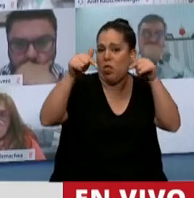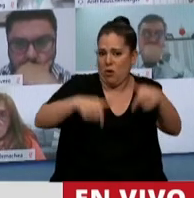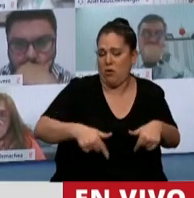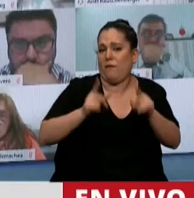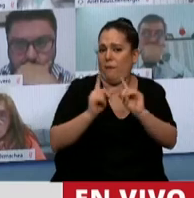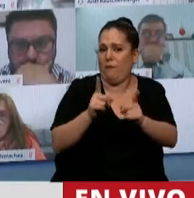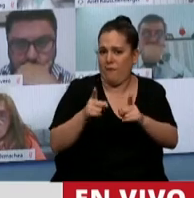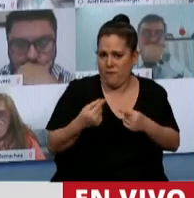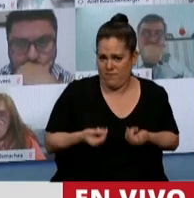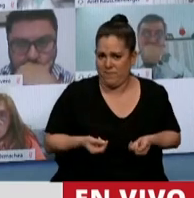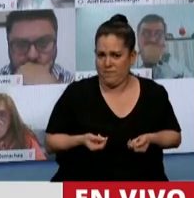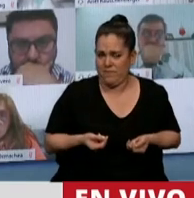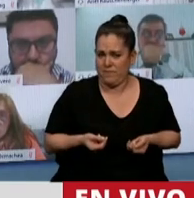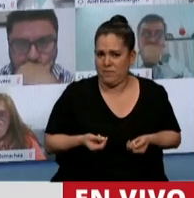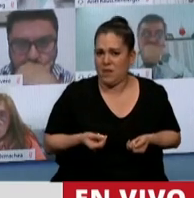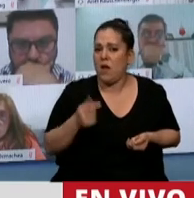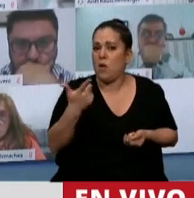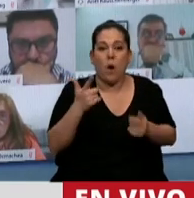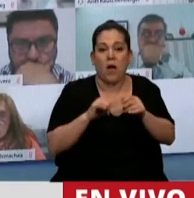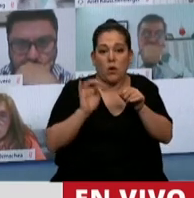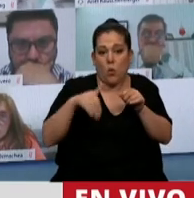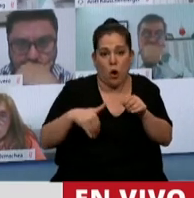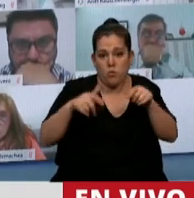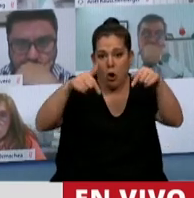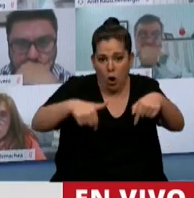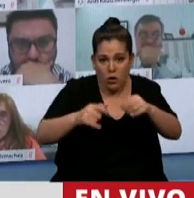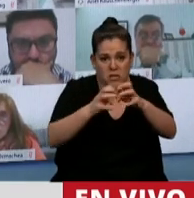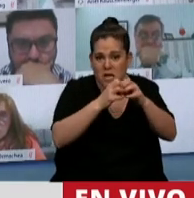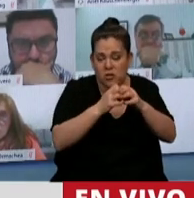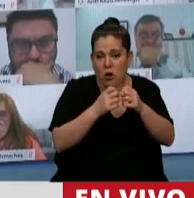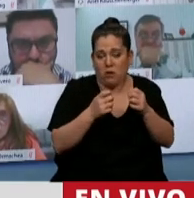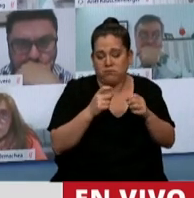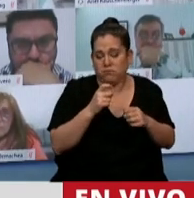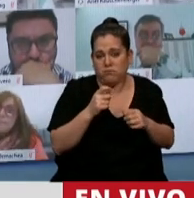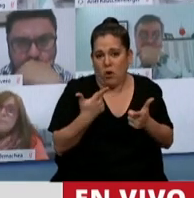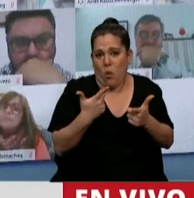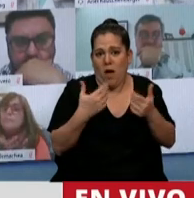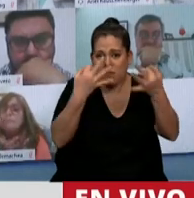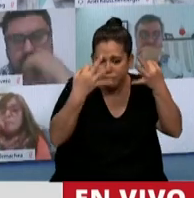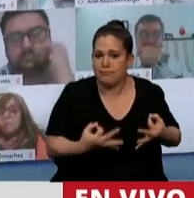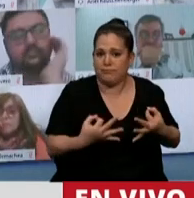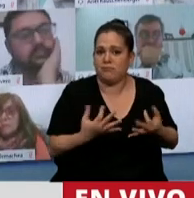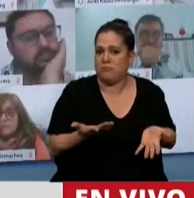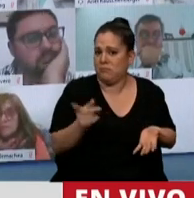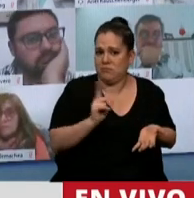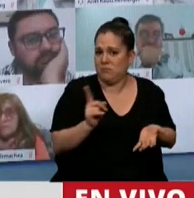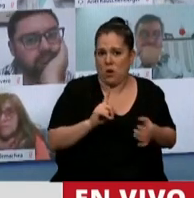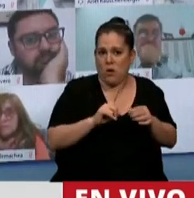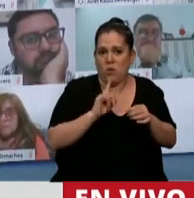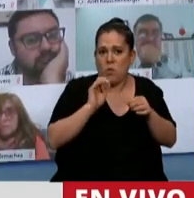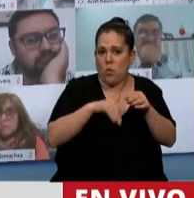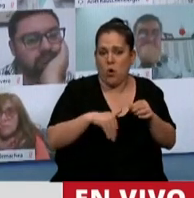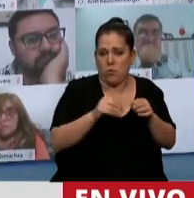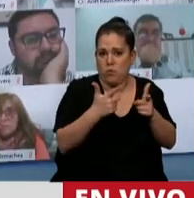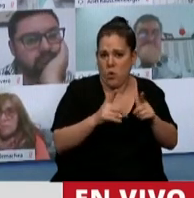funcionando sin quórum. Esta sesión no es válida. No queremos judicializar, no nos